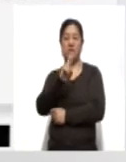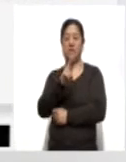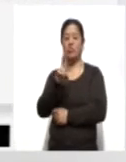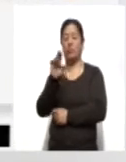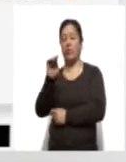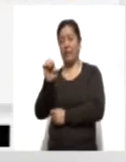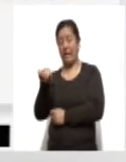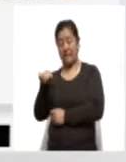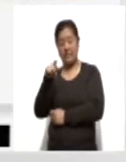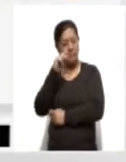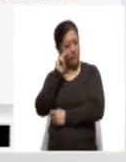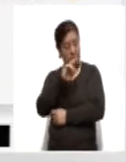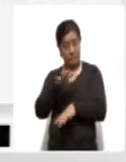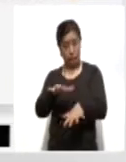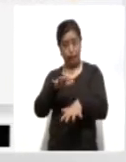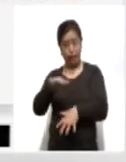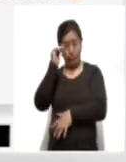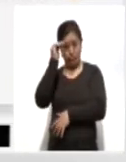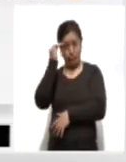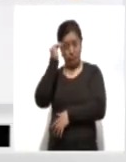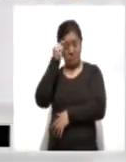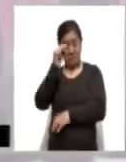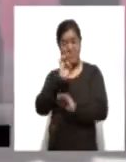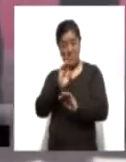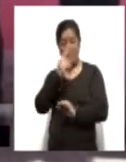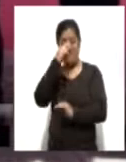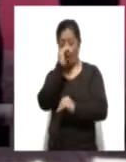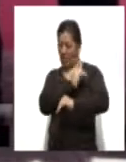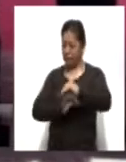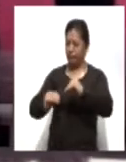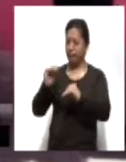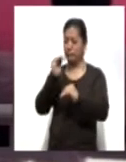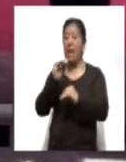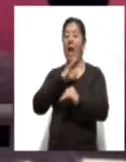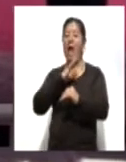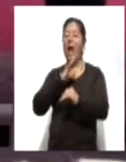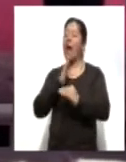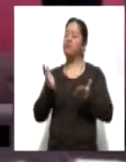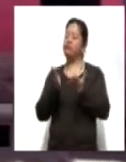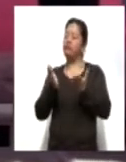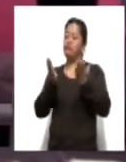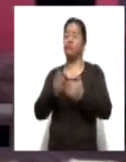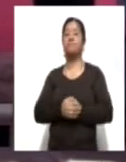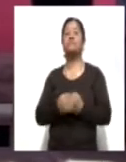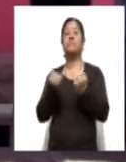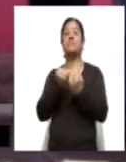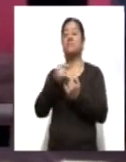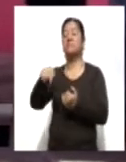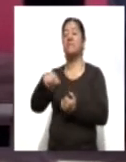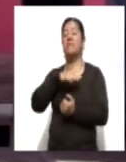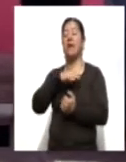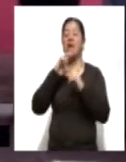madurez para anteponer las coincidencias e ir unidos en busca del progreso. Además, precisó que en la reunión estuvieron presentes Julio